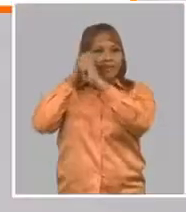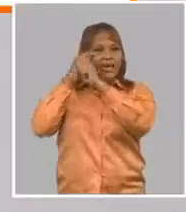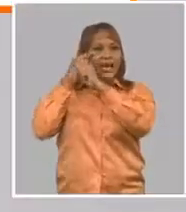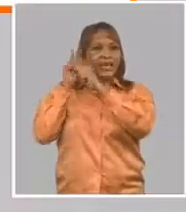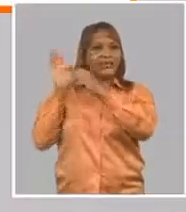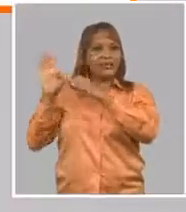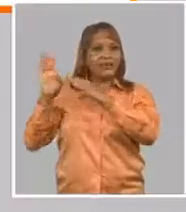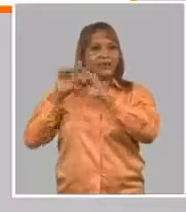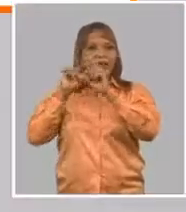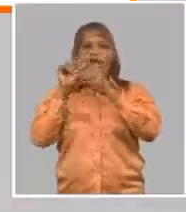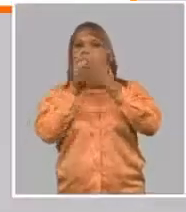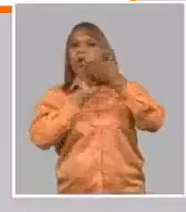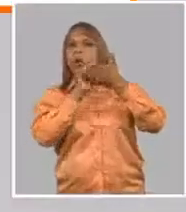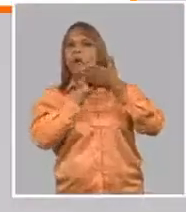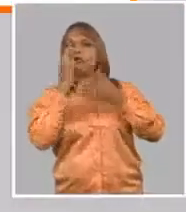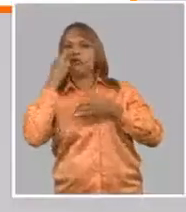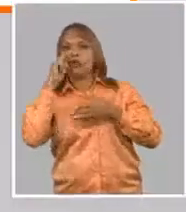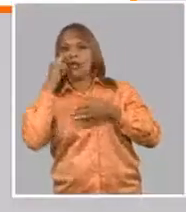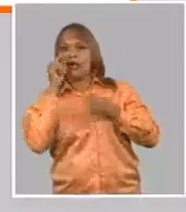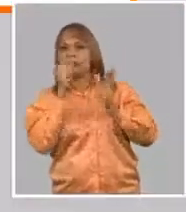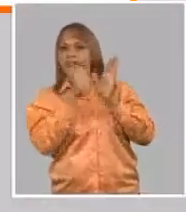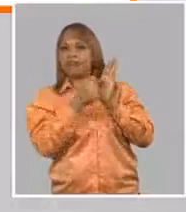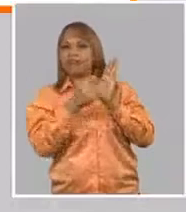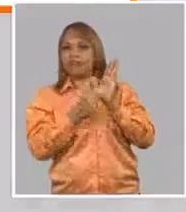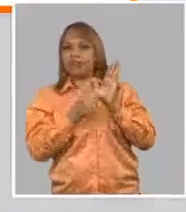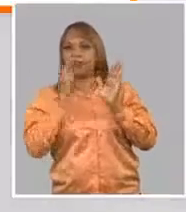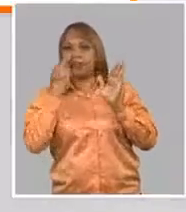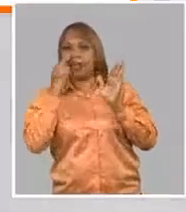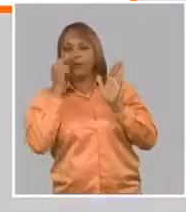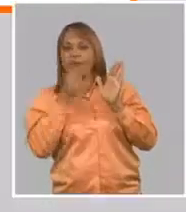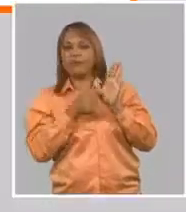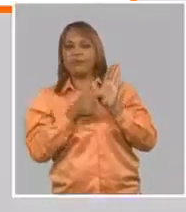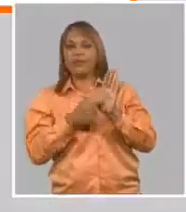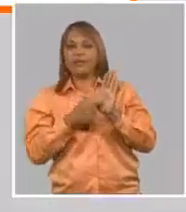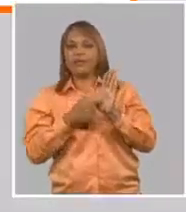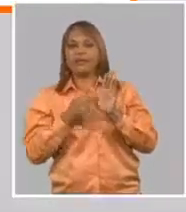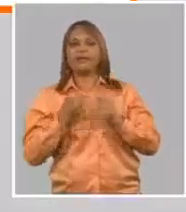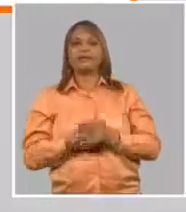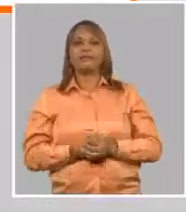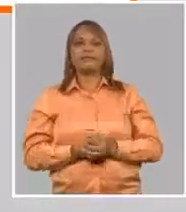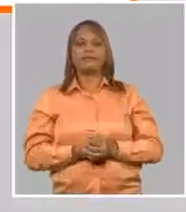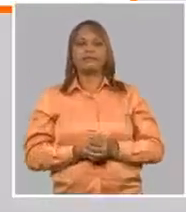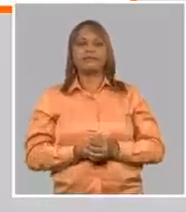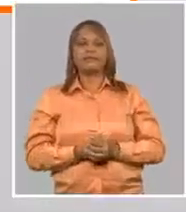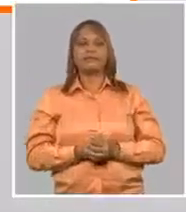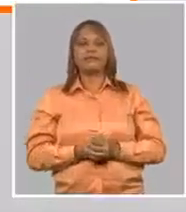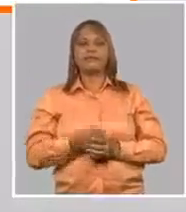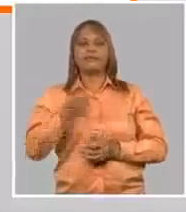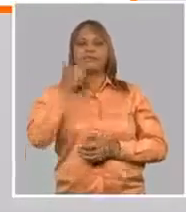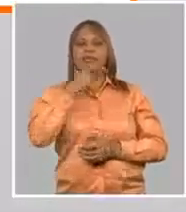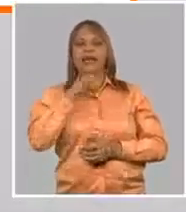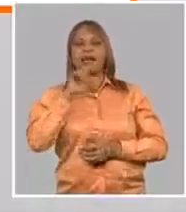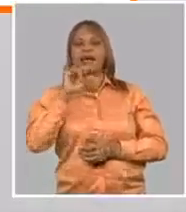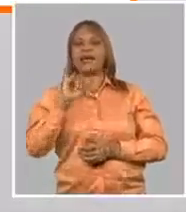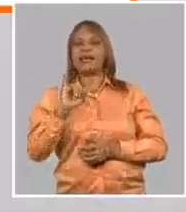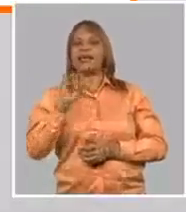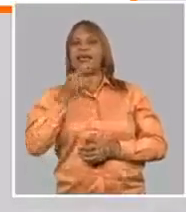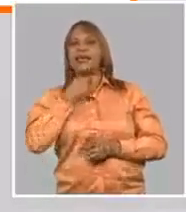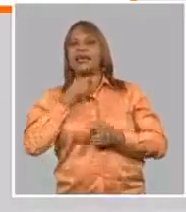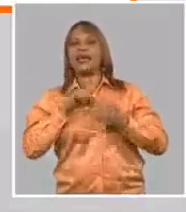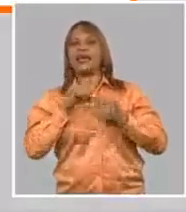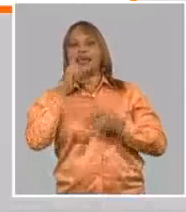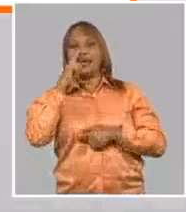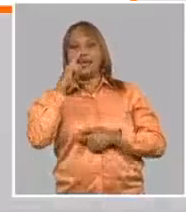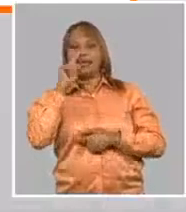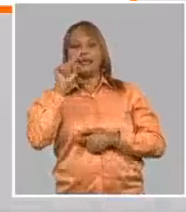una alta densidad, los puntos negros es presencia de ARN, y en la gráfica de abajo está puesto un esquema